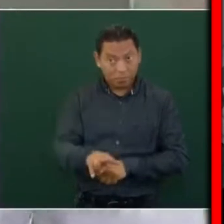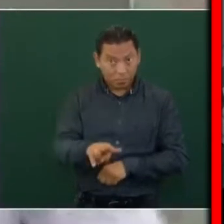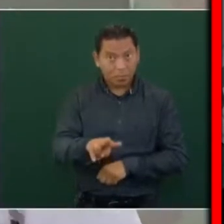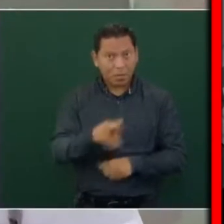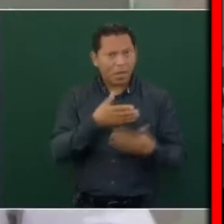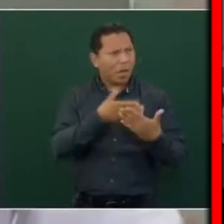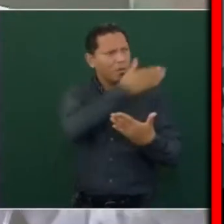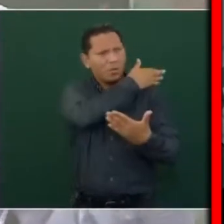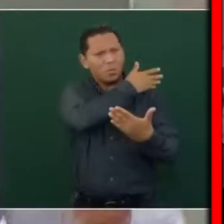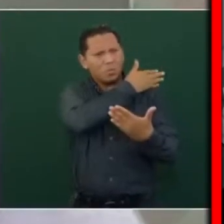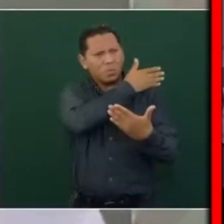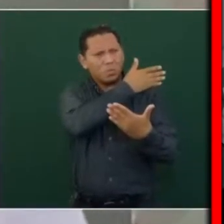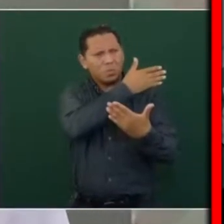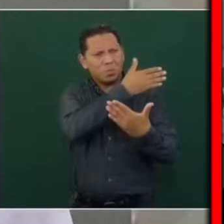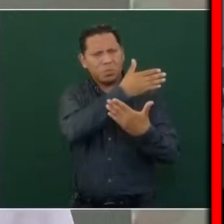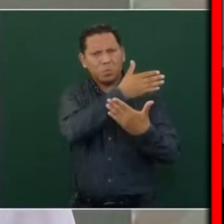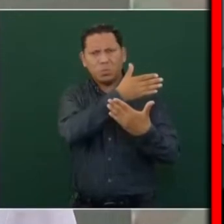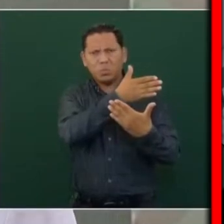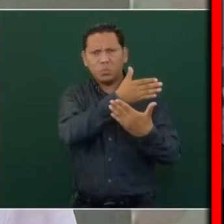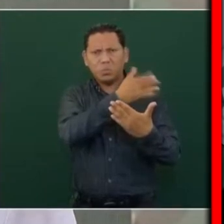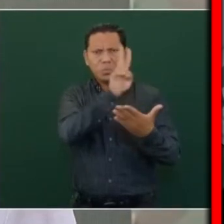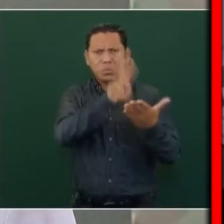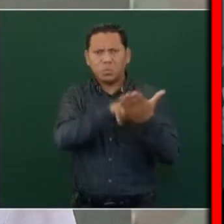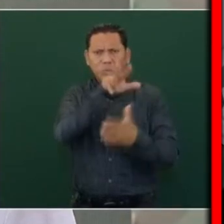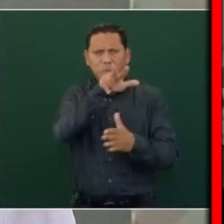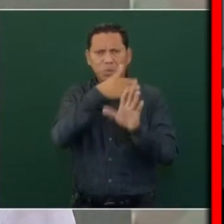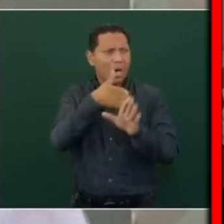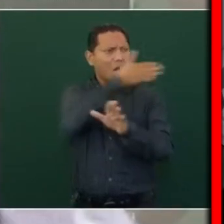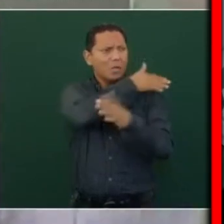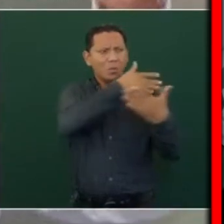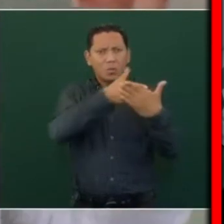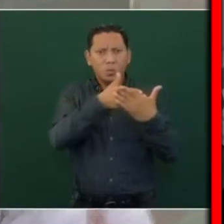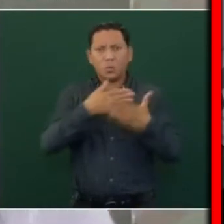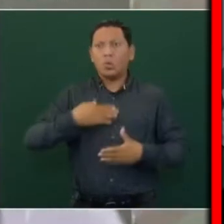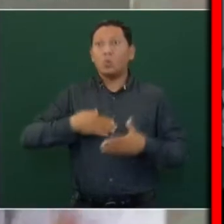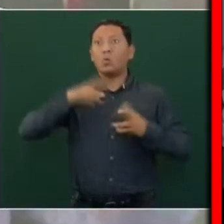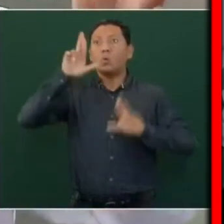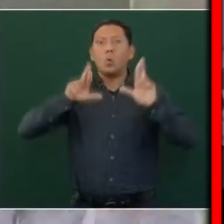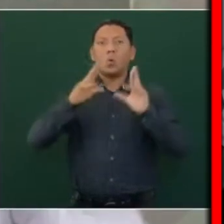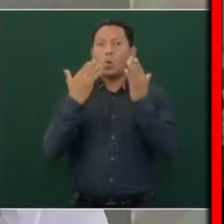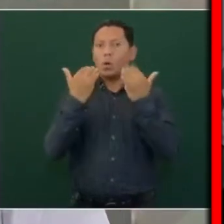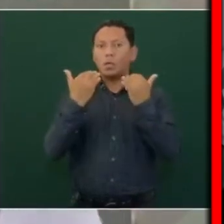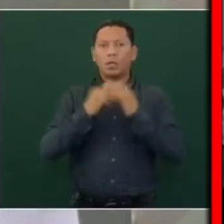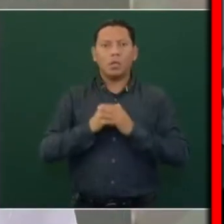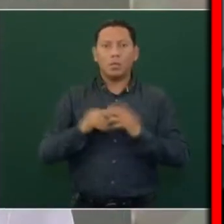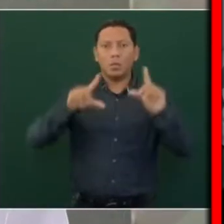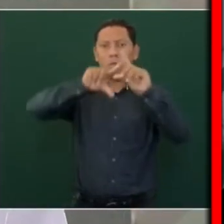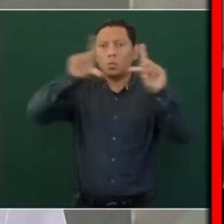el 18, hasta que el pueblo dijo basta.